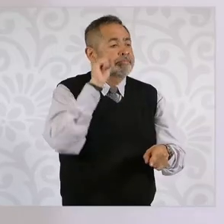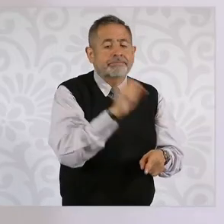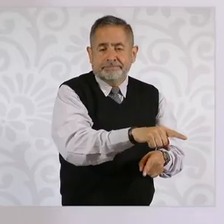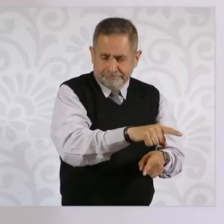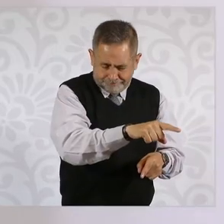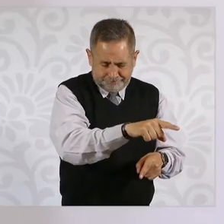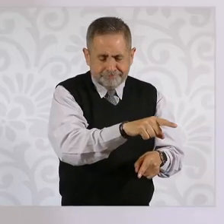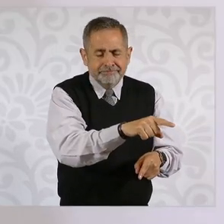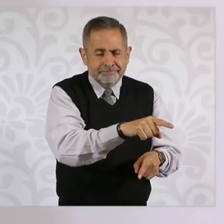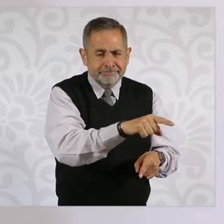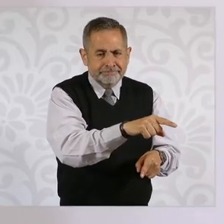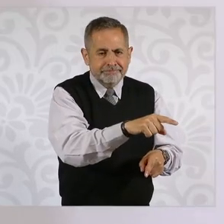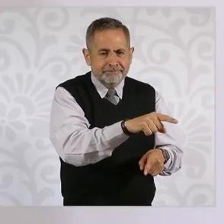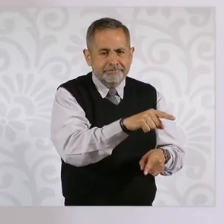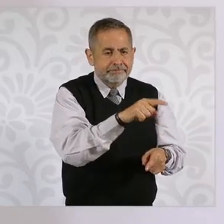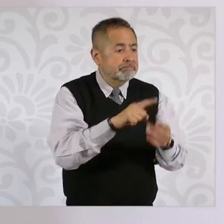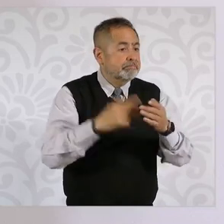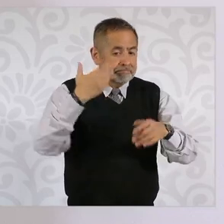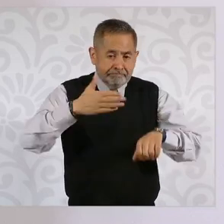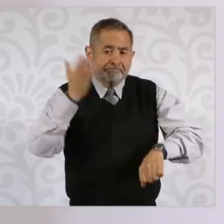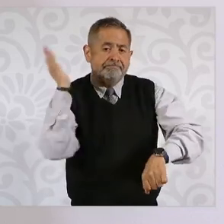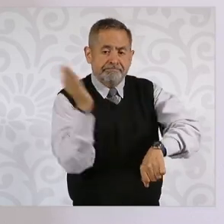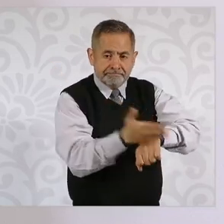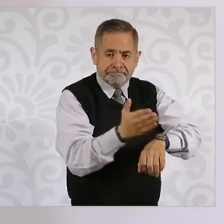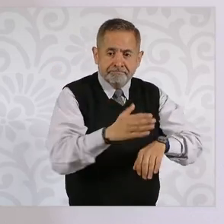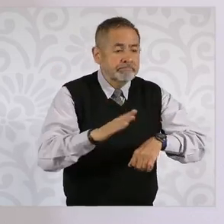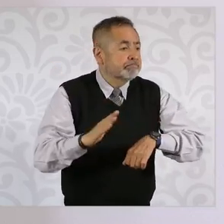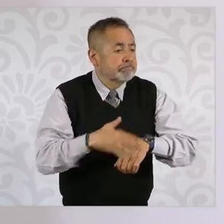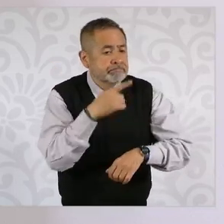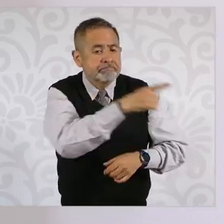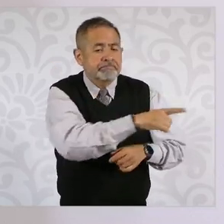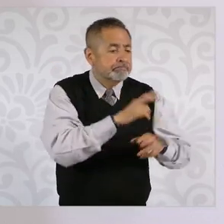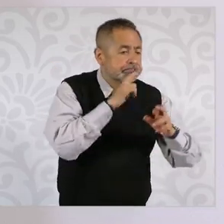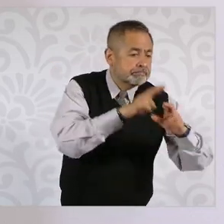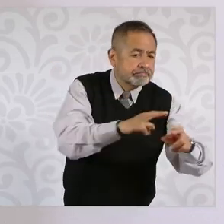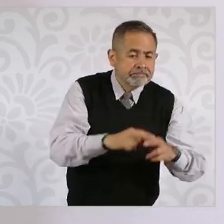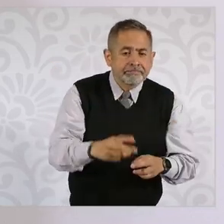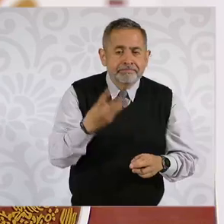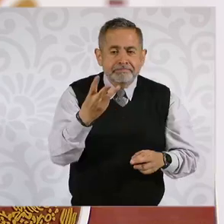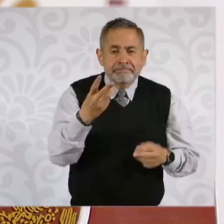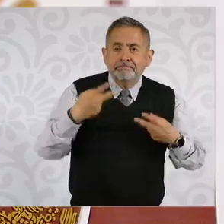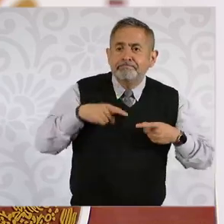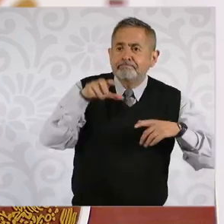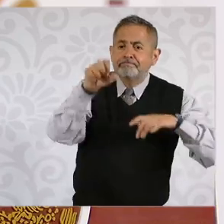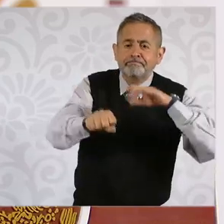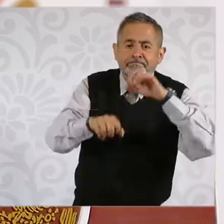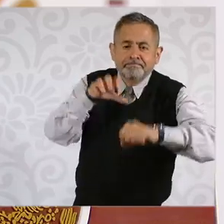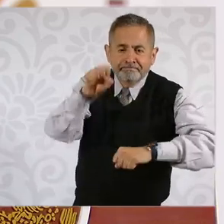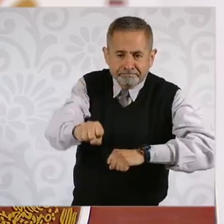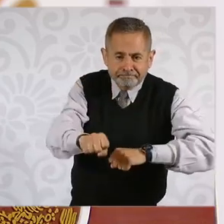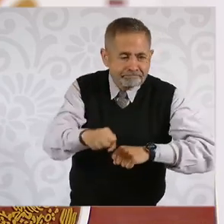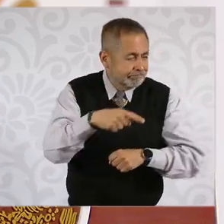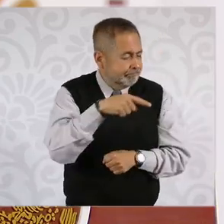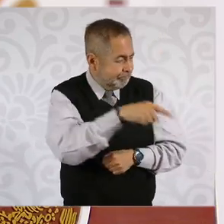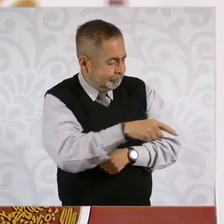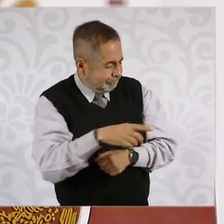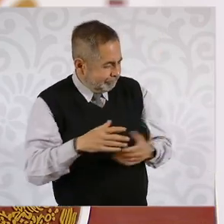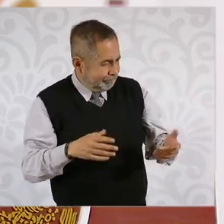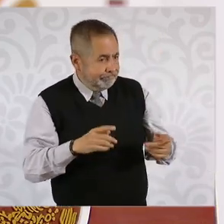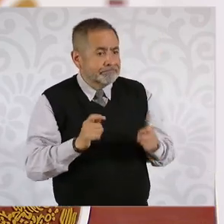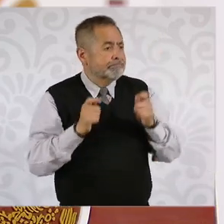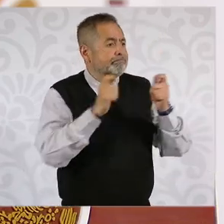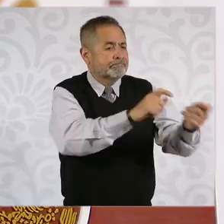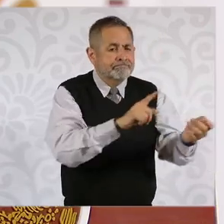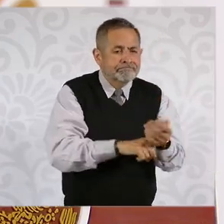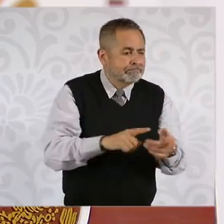sancionada por el resultado de tres pesquisas que atribuyó a la juzgadora